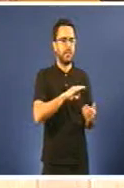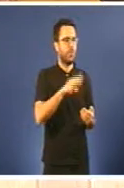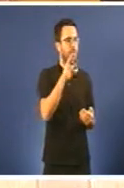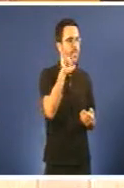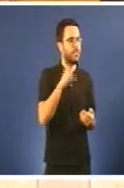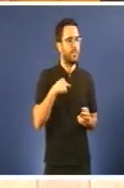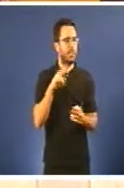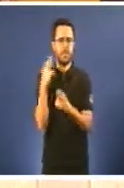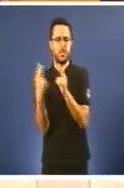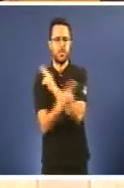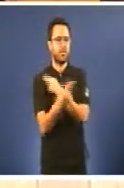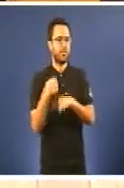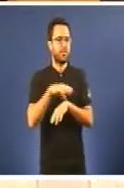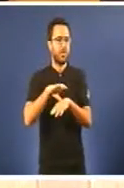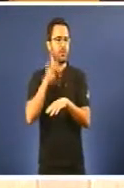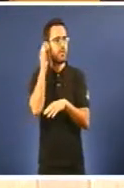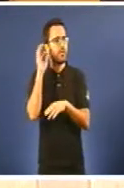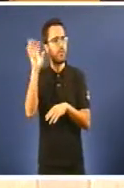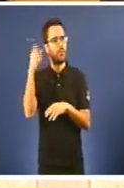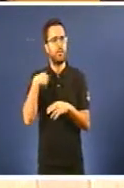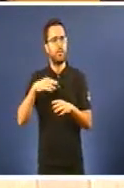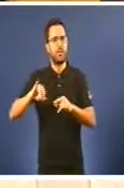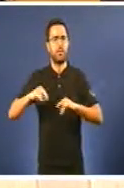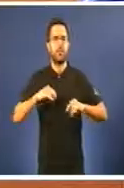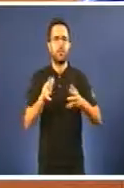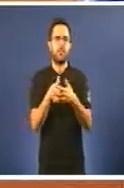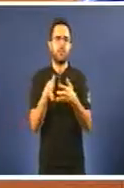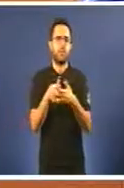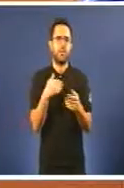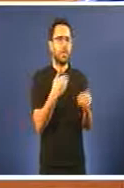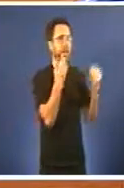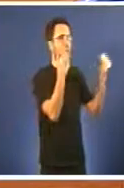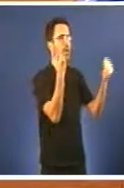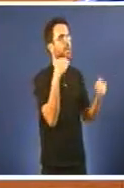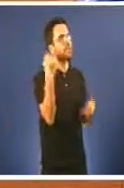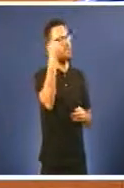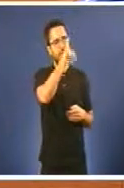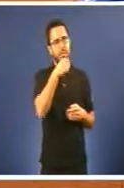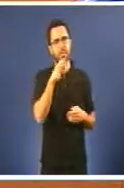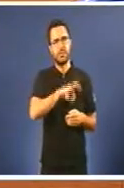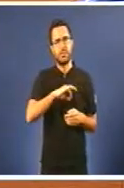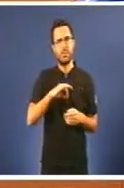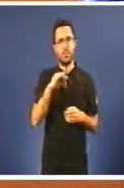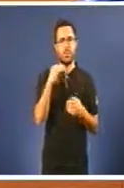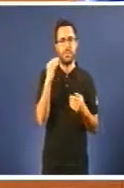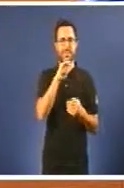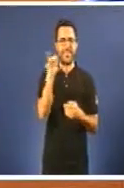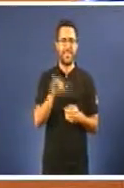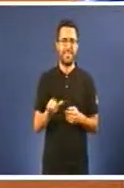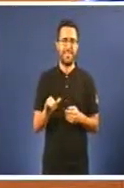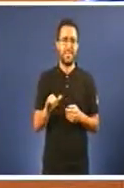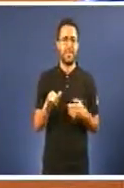de Medio Ambiente, Territorio e Infraestructuras. Gracias, presidente. Señor Sánchez, por a súa